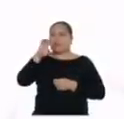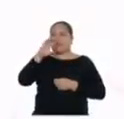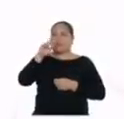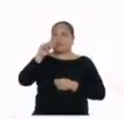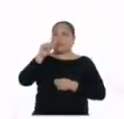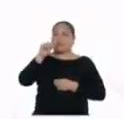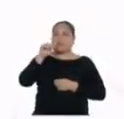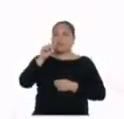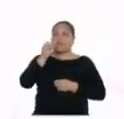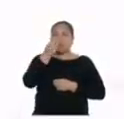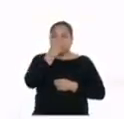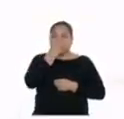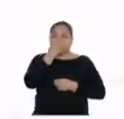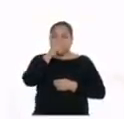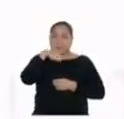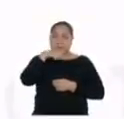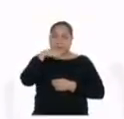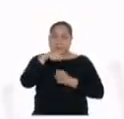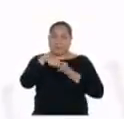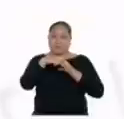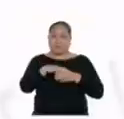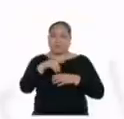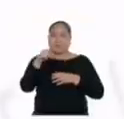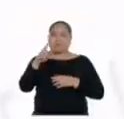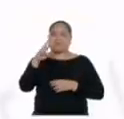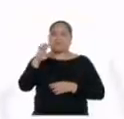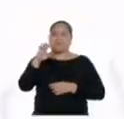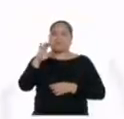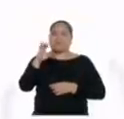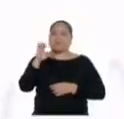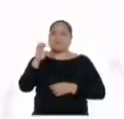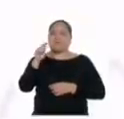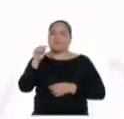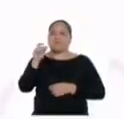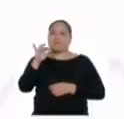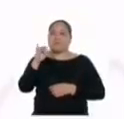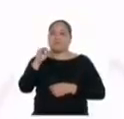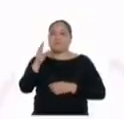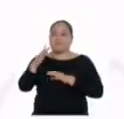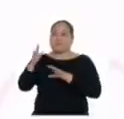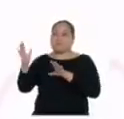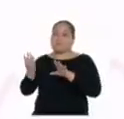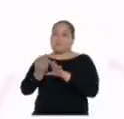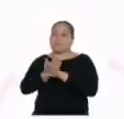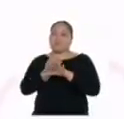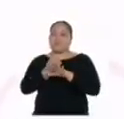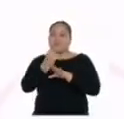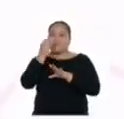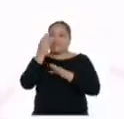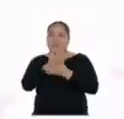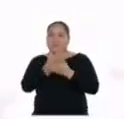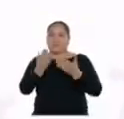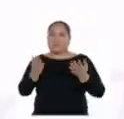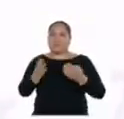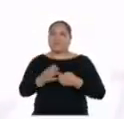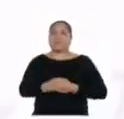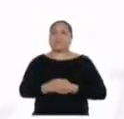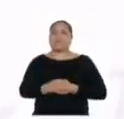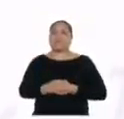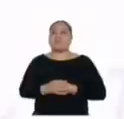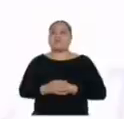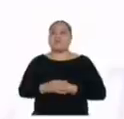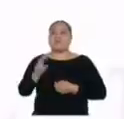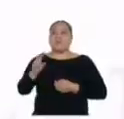recetas. Estas las podemos encontrar en recetarios, así como en el reverso de algunos empaques de productos alimenticios.